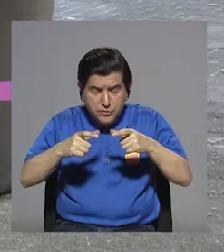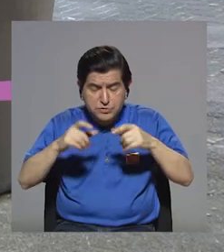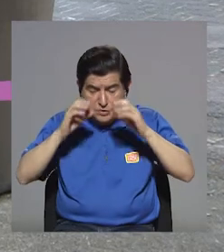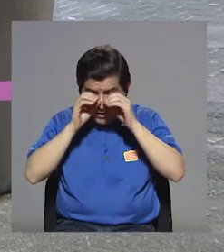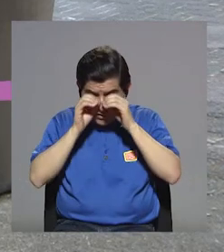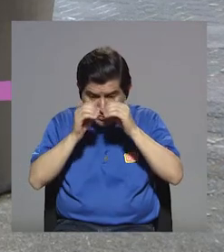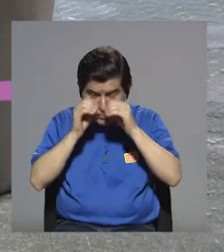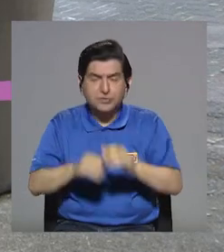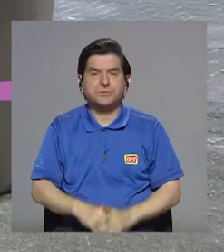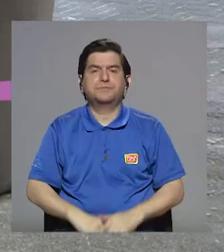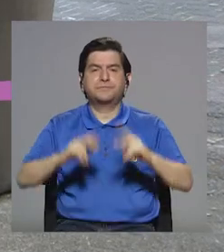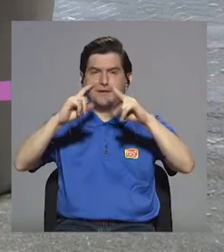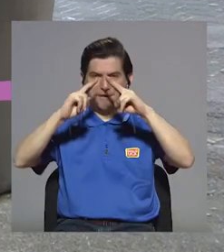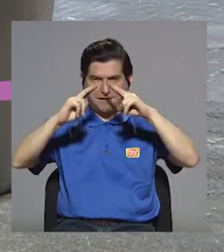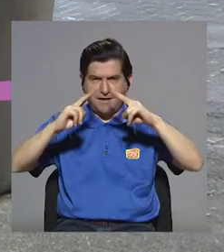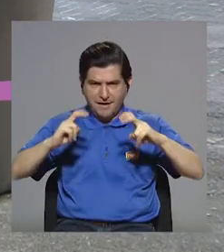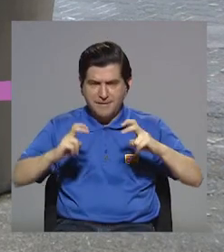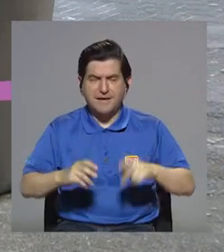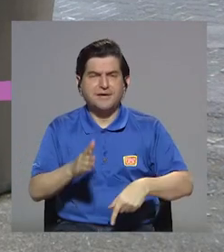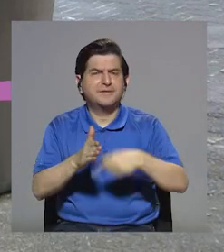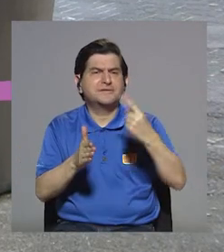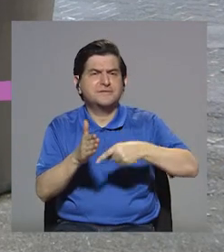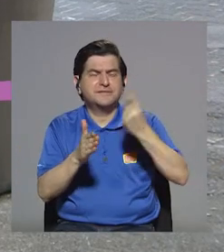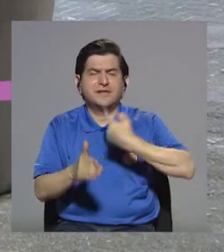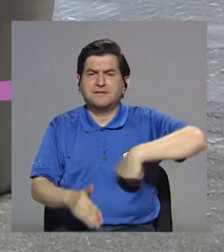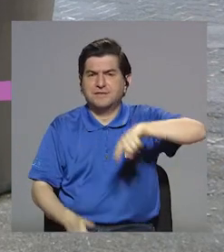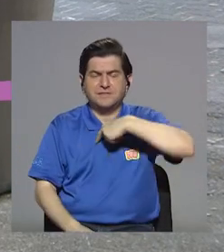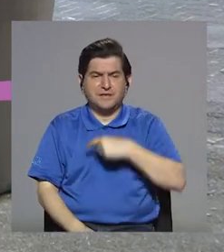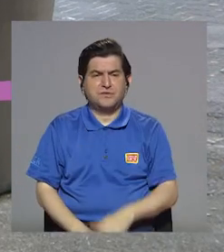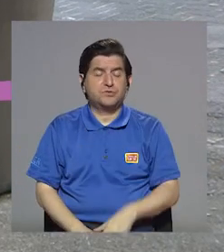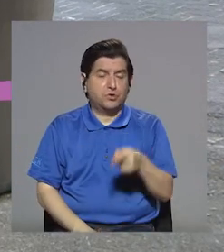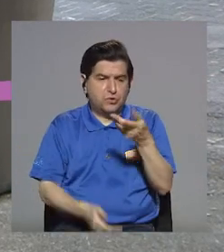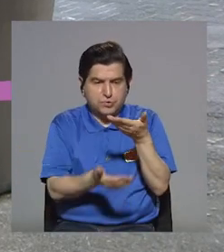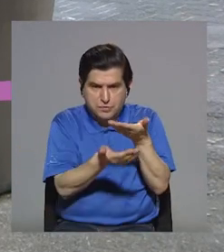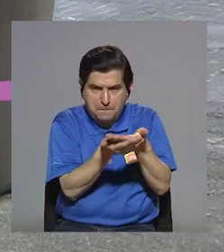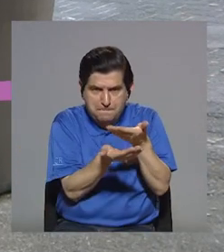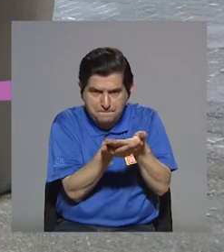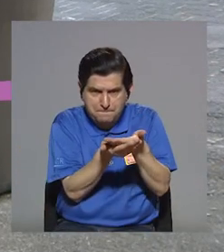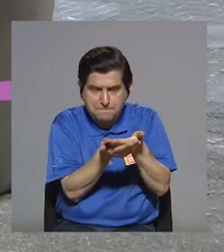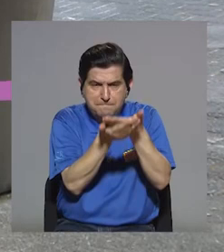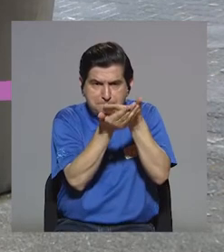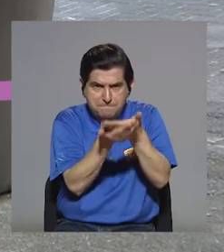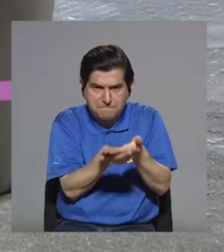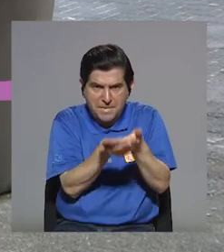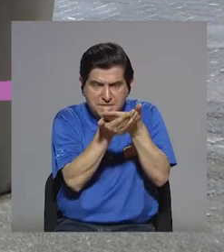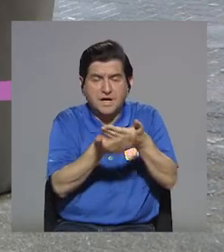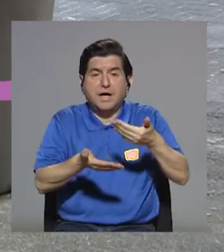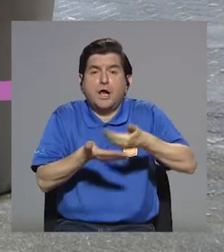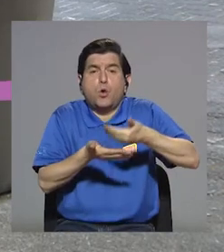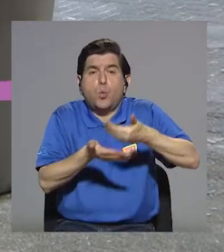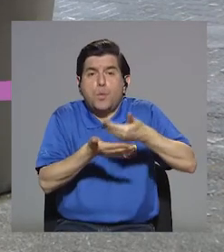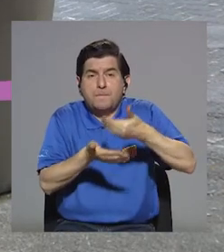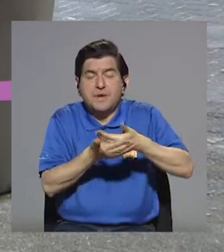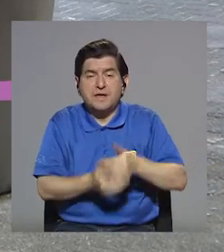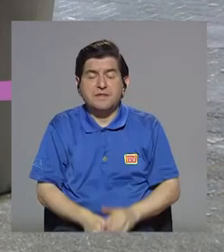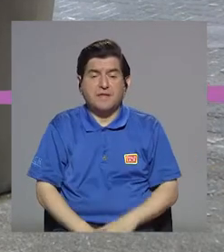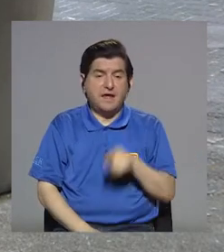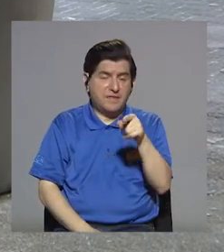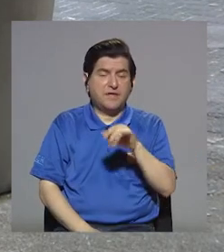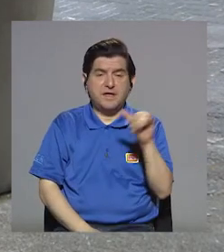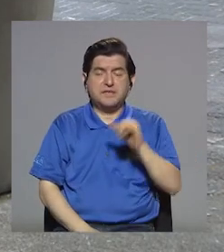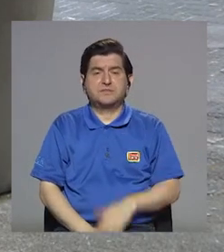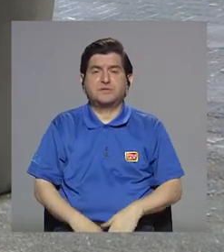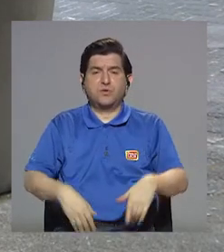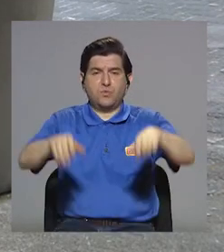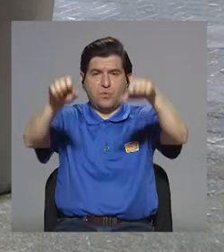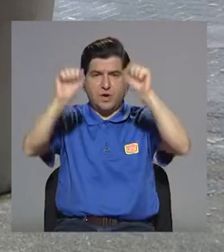análisis que en algunos casos nosotros llegamos, pesamos la muestra, ¿verdad? En el caso de humedad, lo ponemos en una estufa, como en un horno